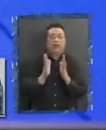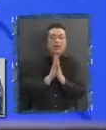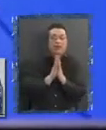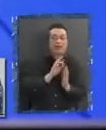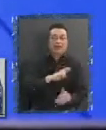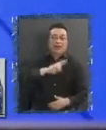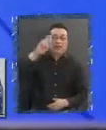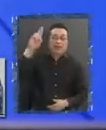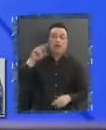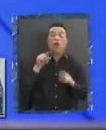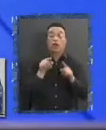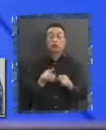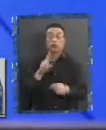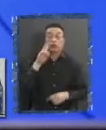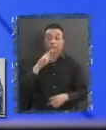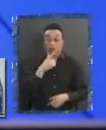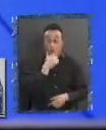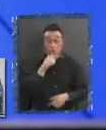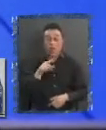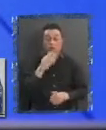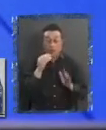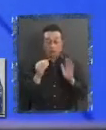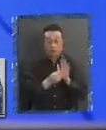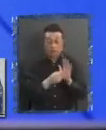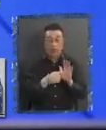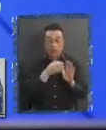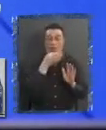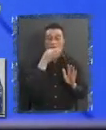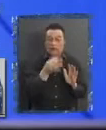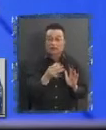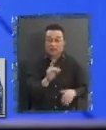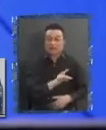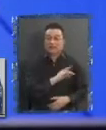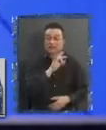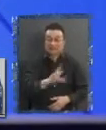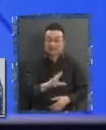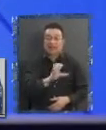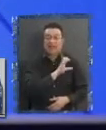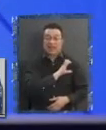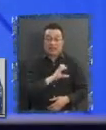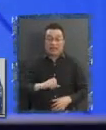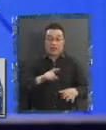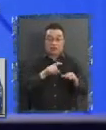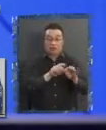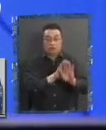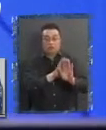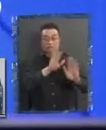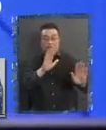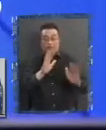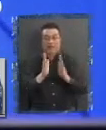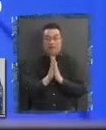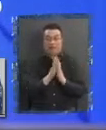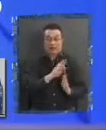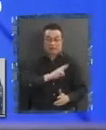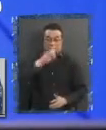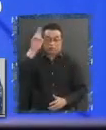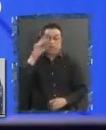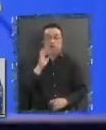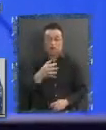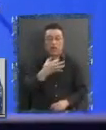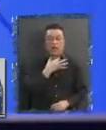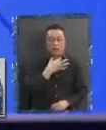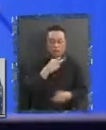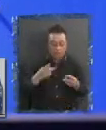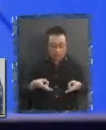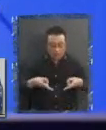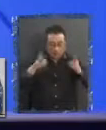Y en este borrador se dice que Chile es un Estado laico donde se respeta y garantiza la libertad de